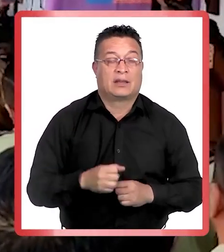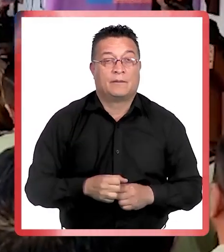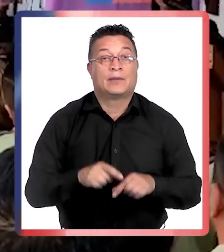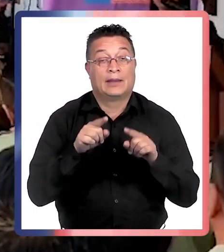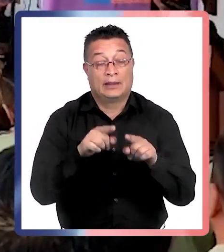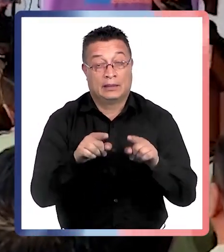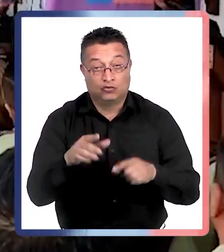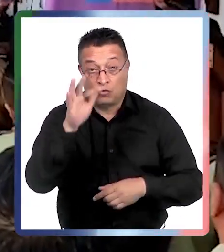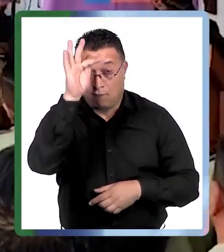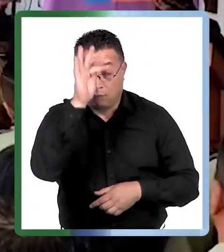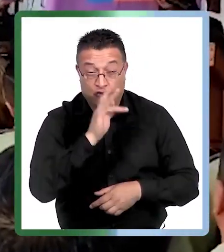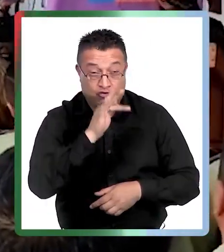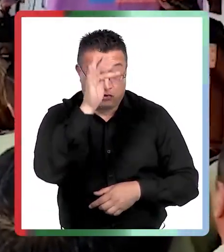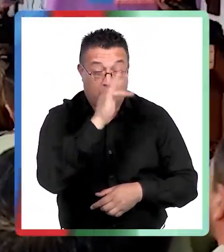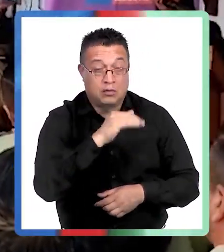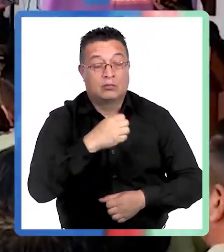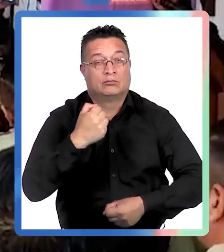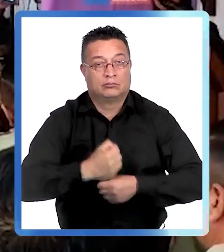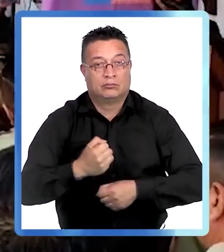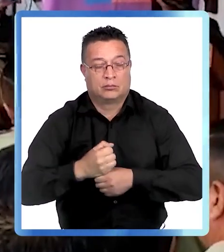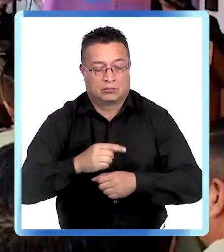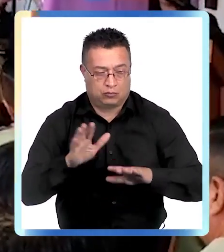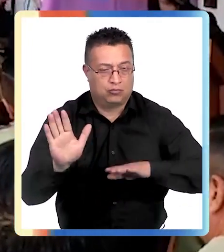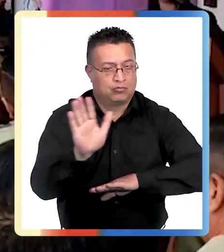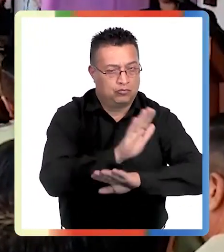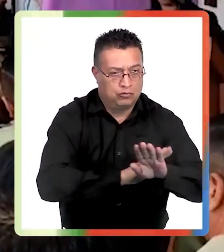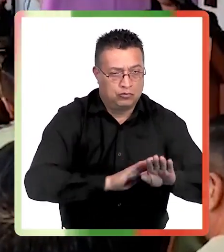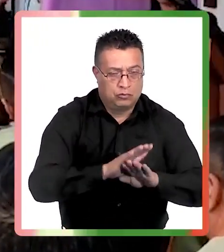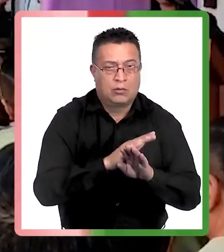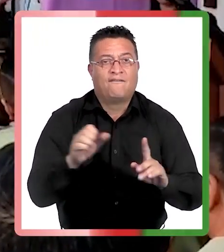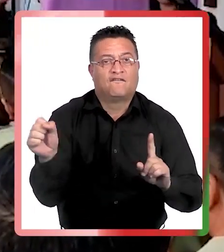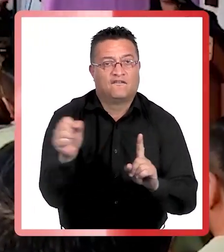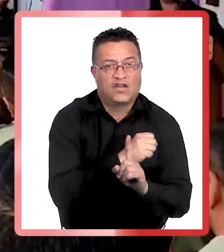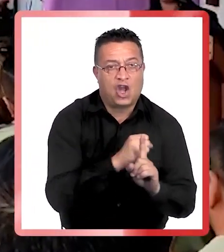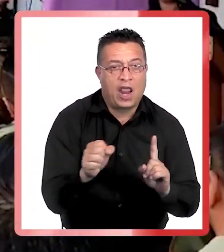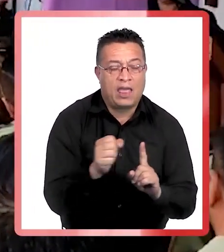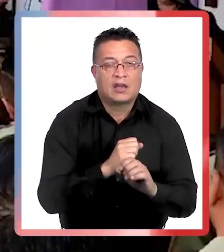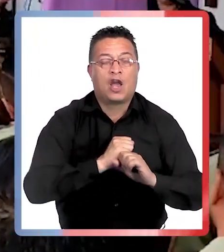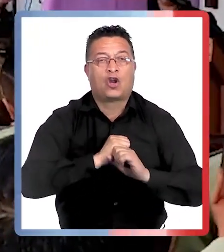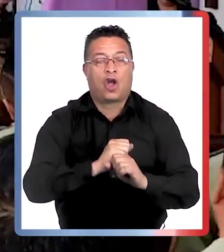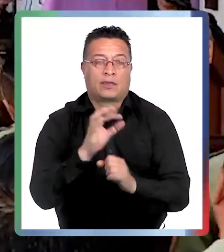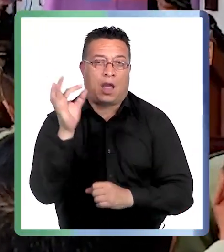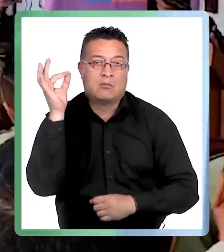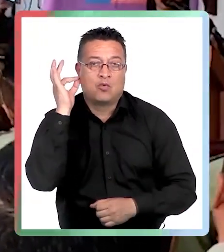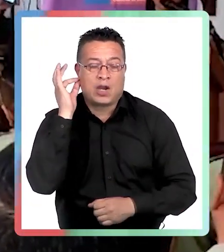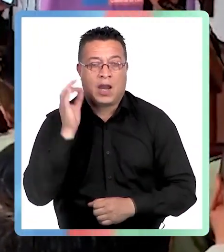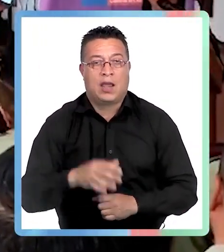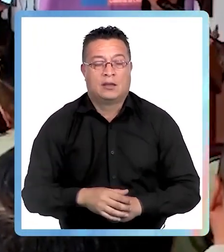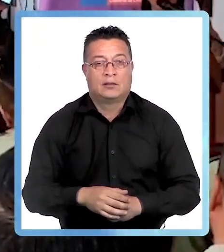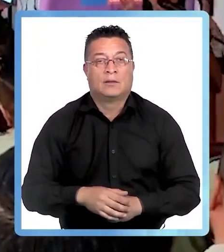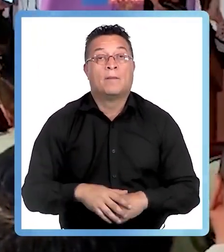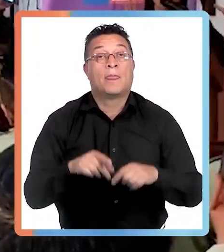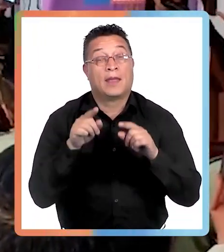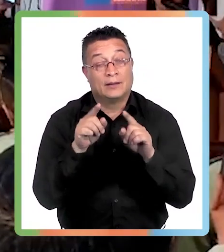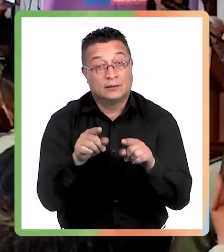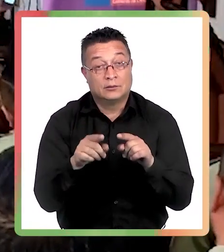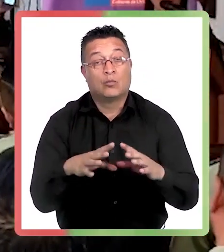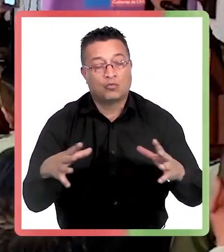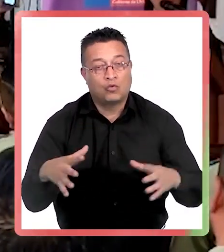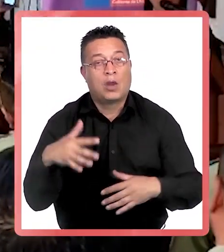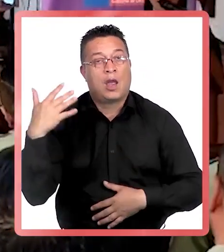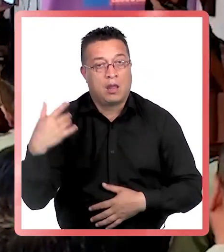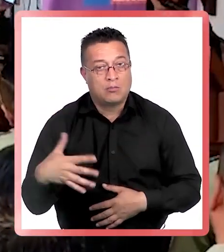Estos funcionarios actuarán como agentes de prevención en violencias contra las mujeres. Es una capacitación muy